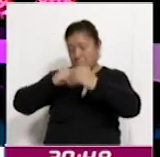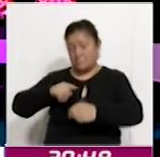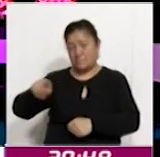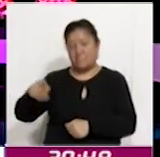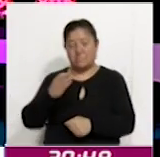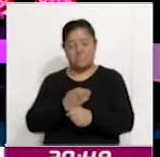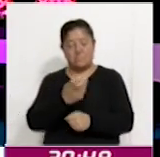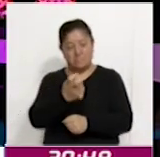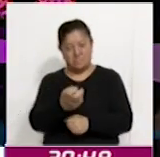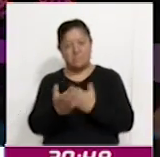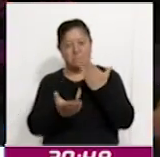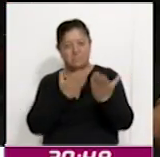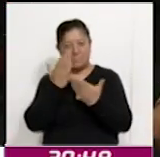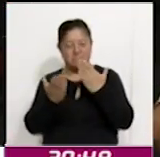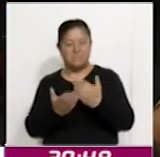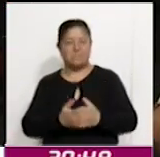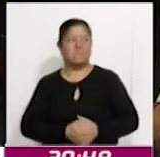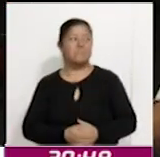esta institución.